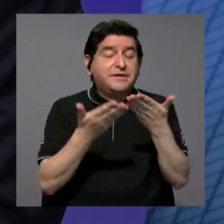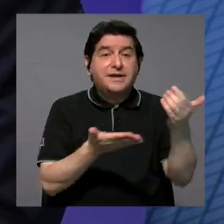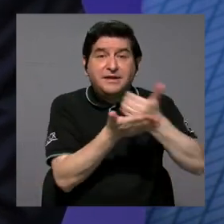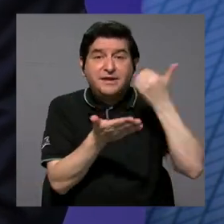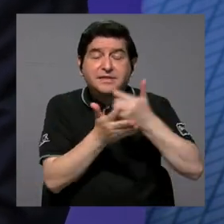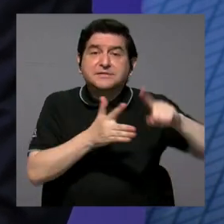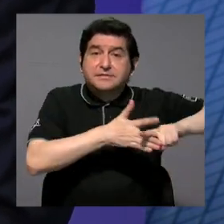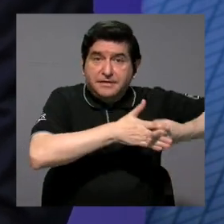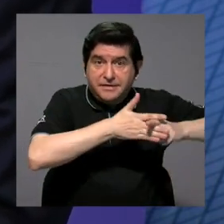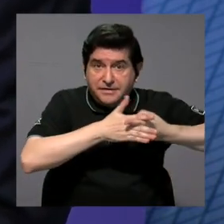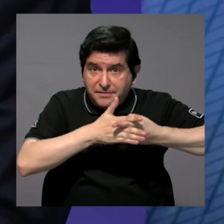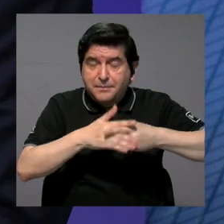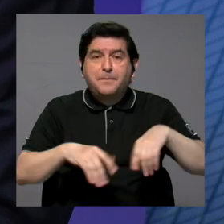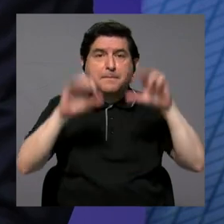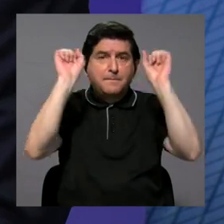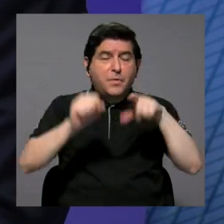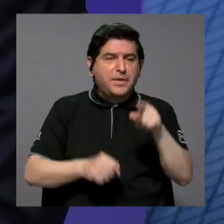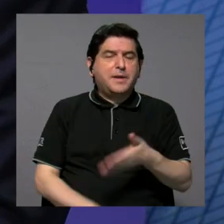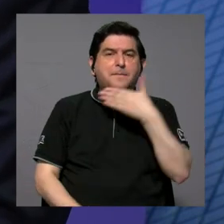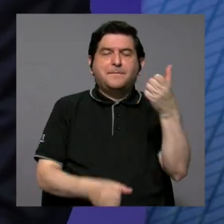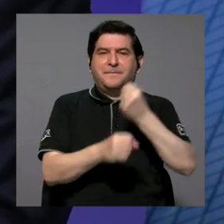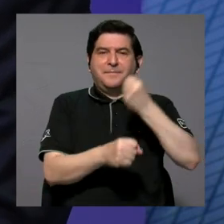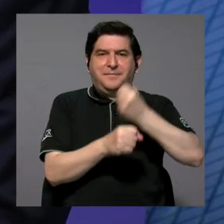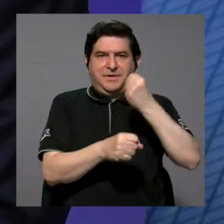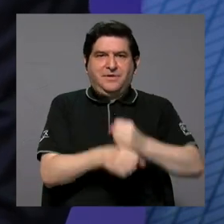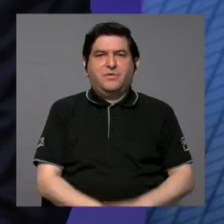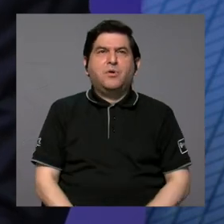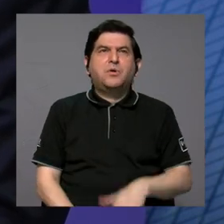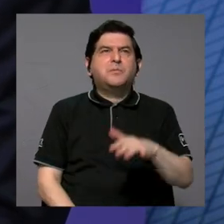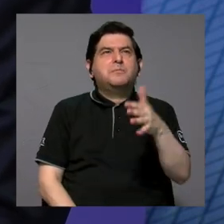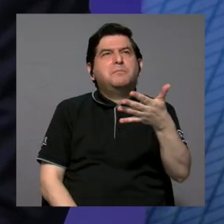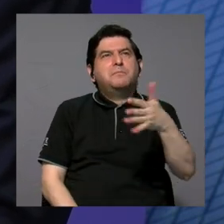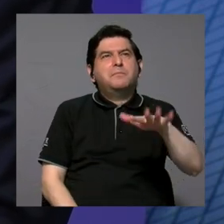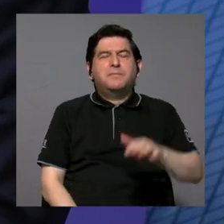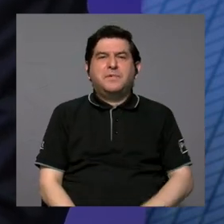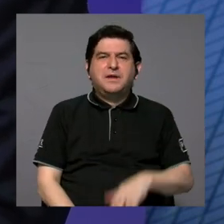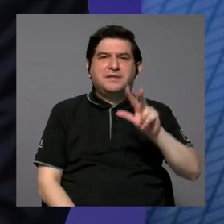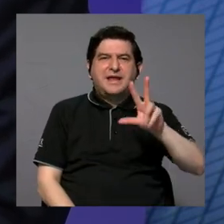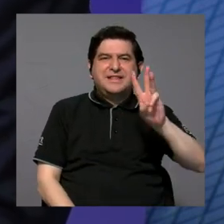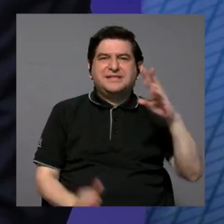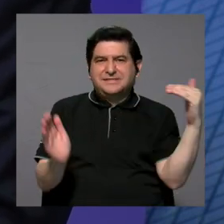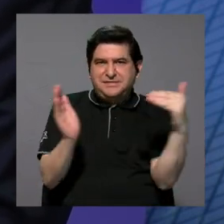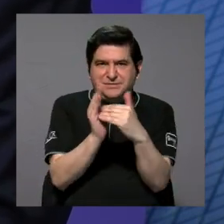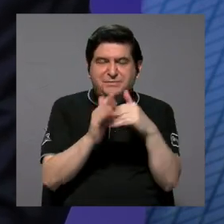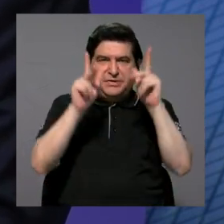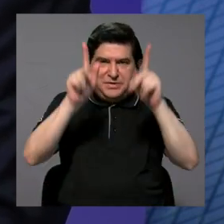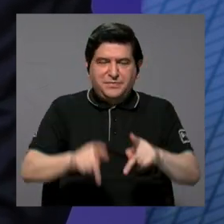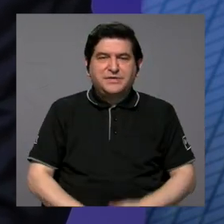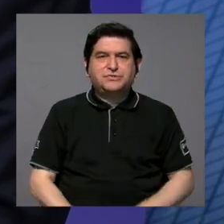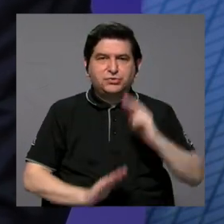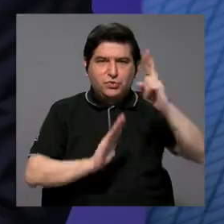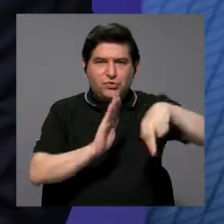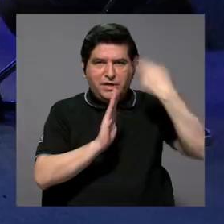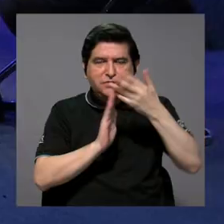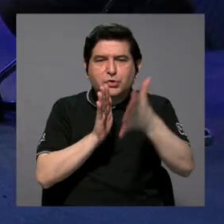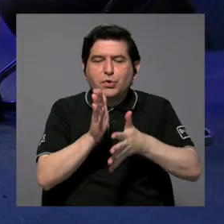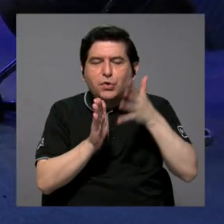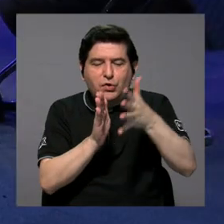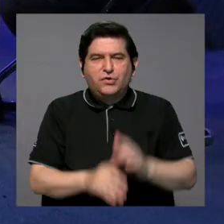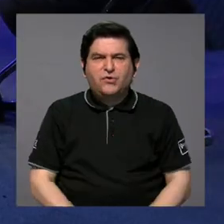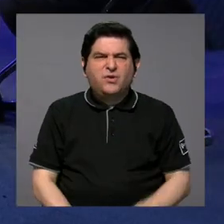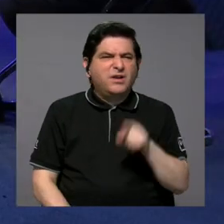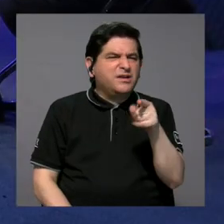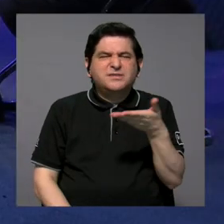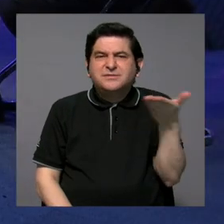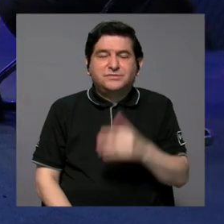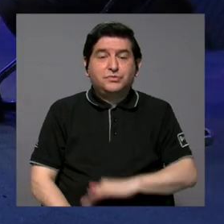recursos, herramientas que les permiten hacer mejor su trabajo, y más o menos poco más de 36 mil, personas con rol de cuido. Decimos personas